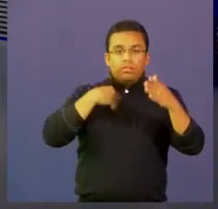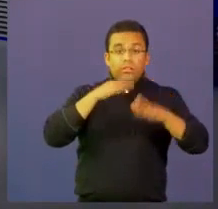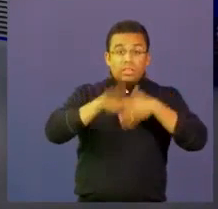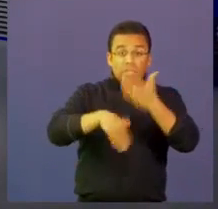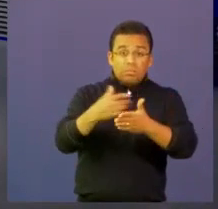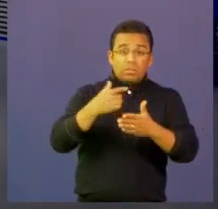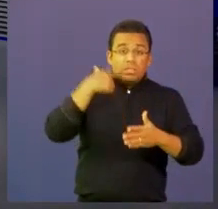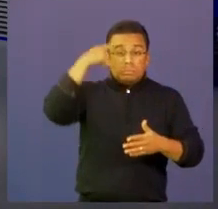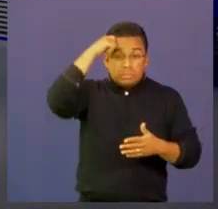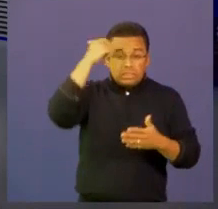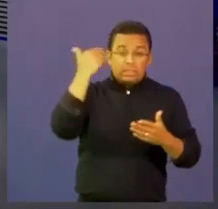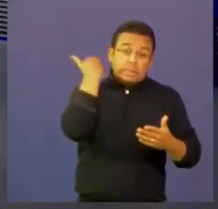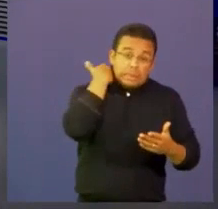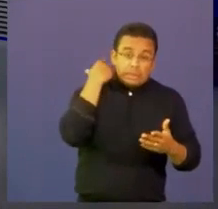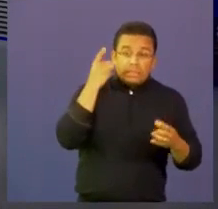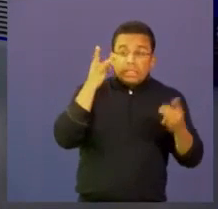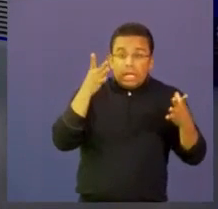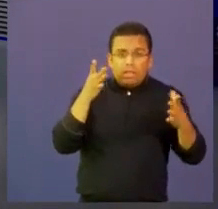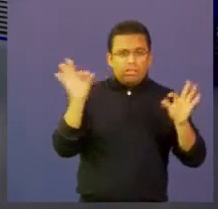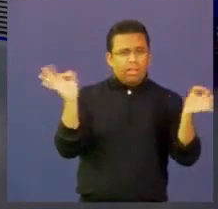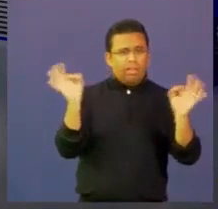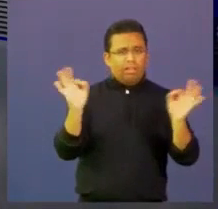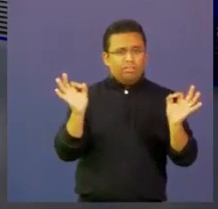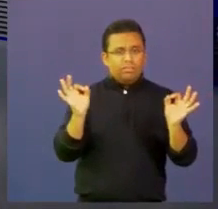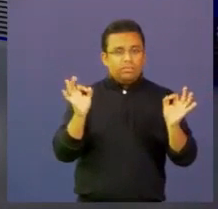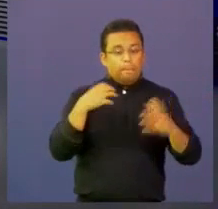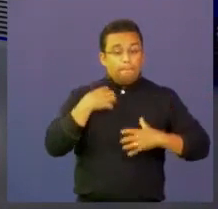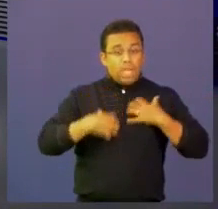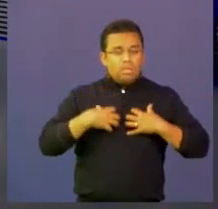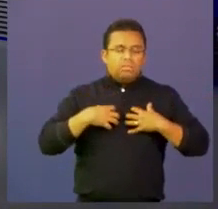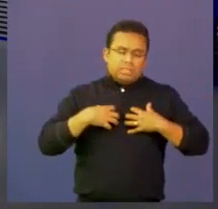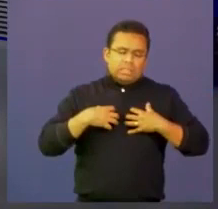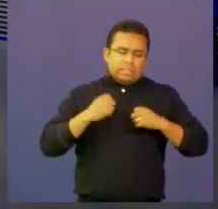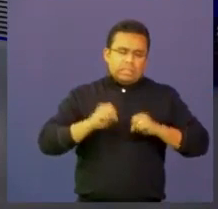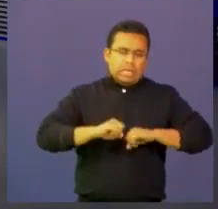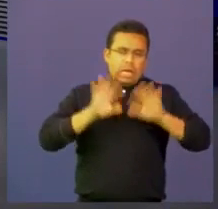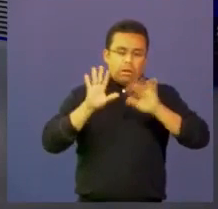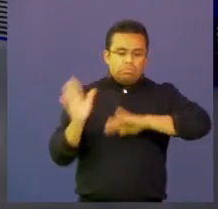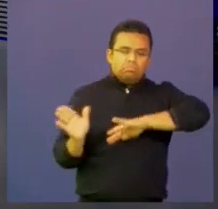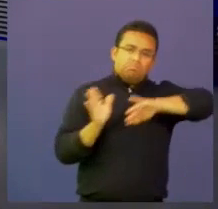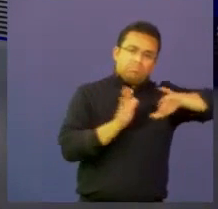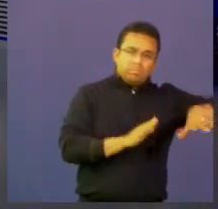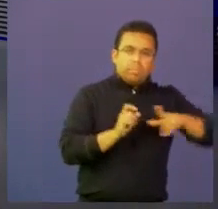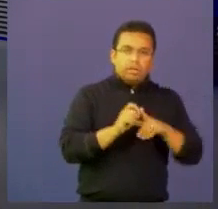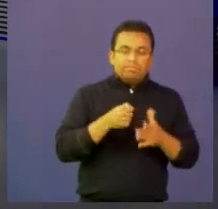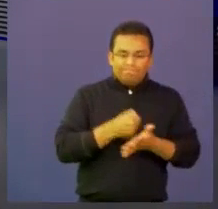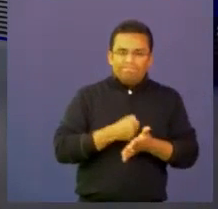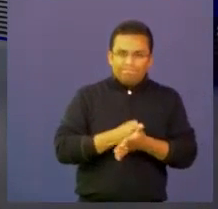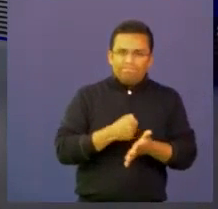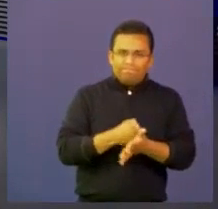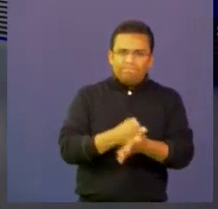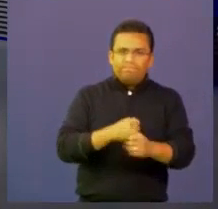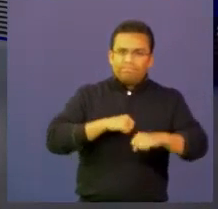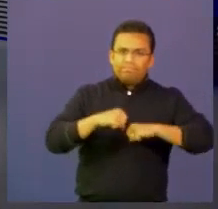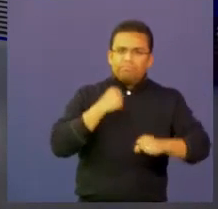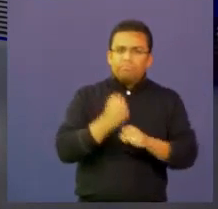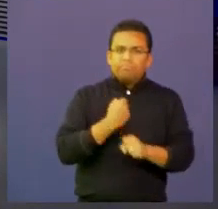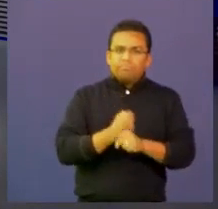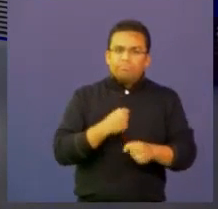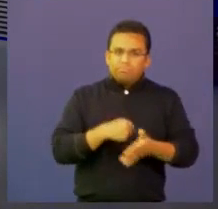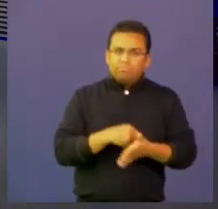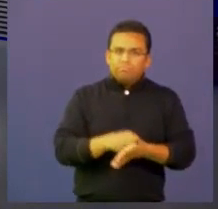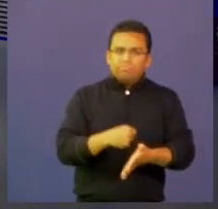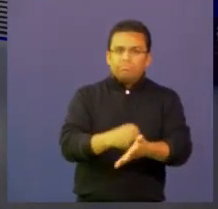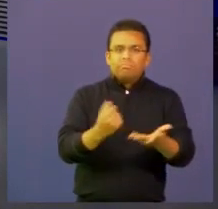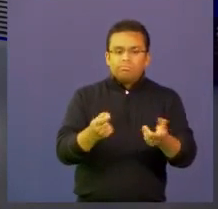Entonces, creo que la frontera más difícil es el miedo, pero seguimos todos trabajando en eso. Y creo que eso hace